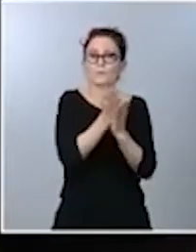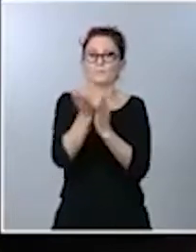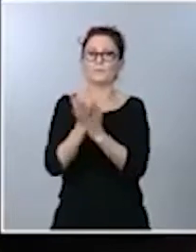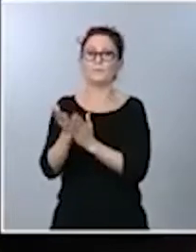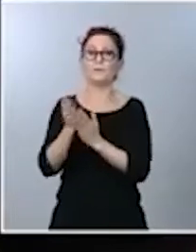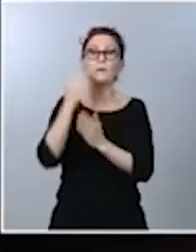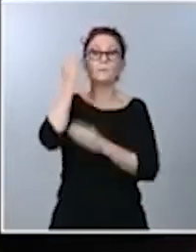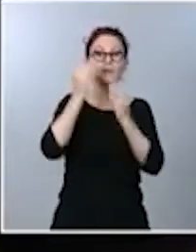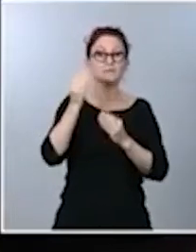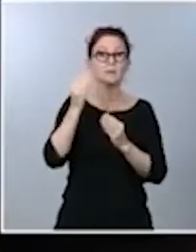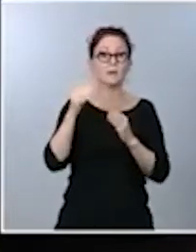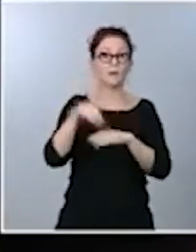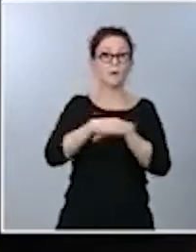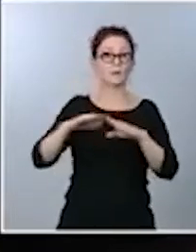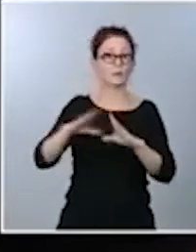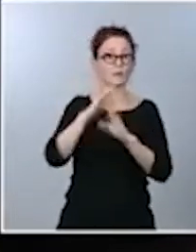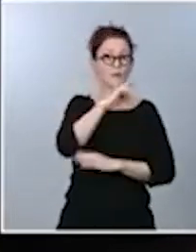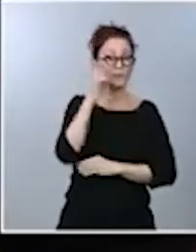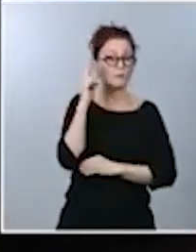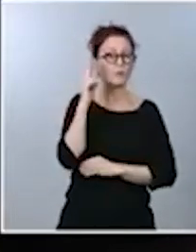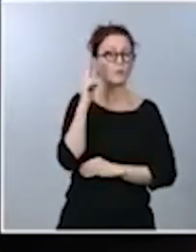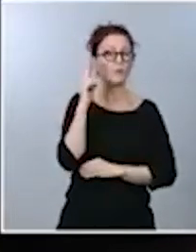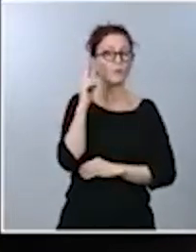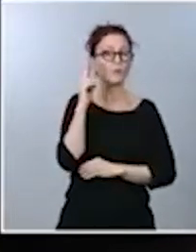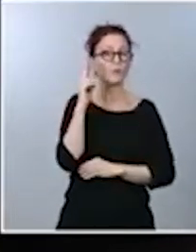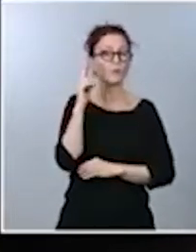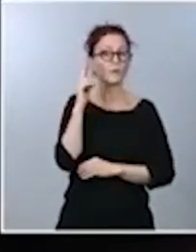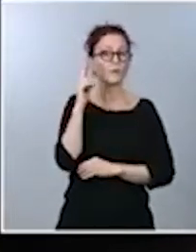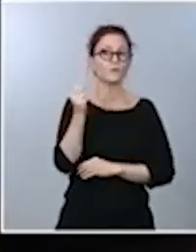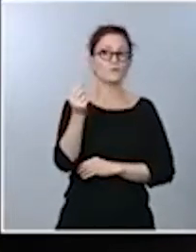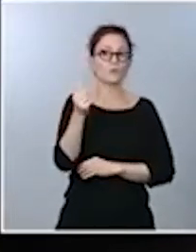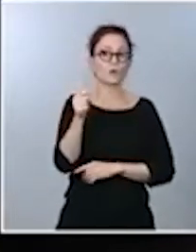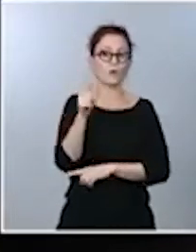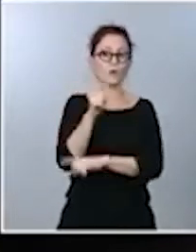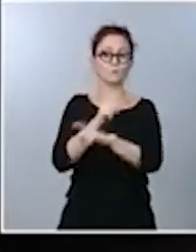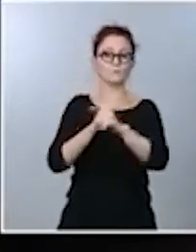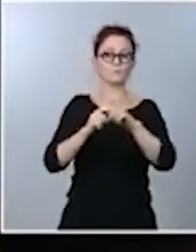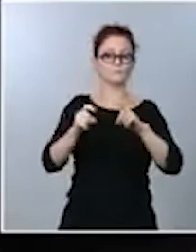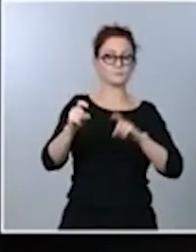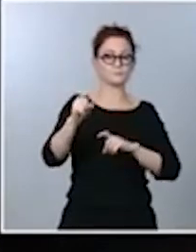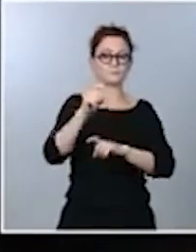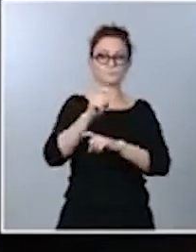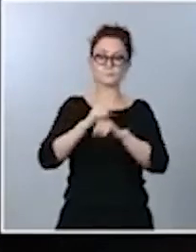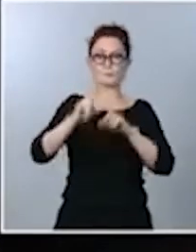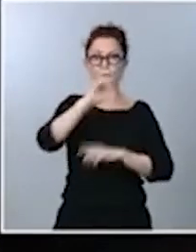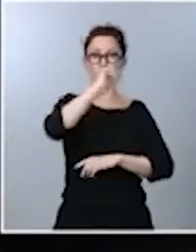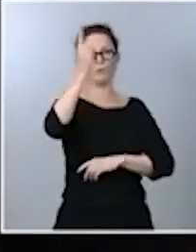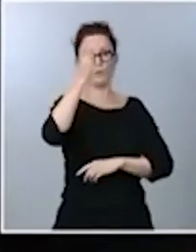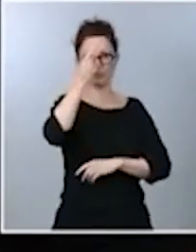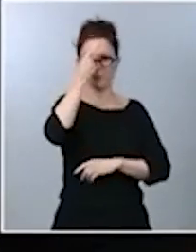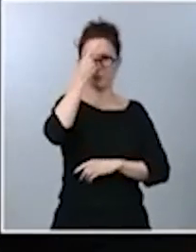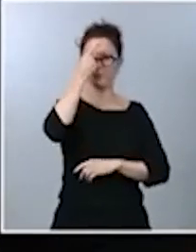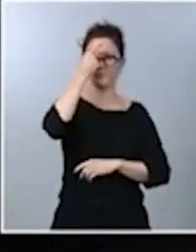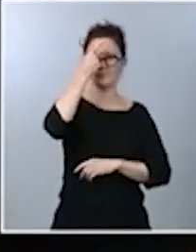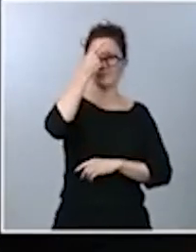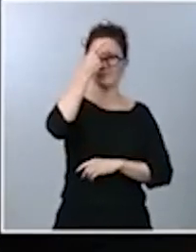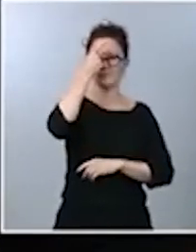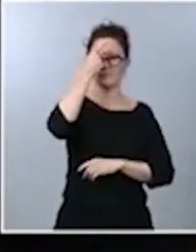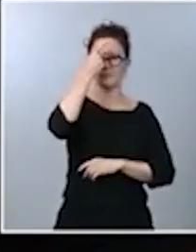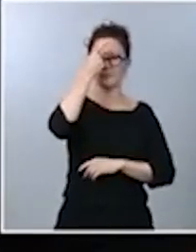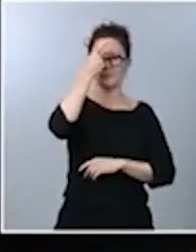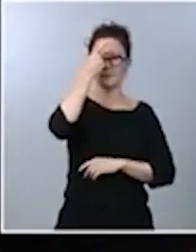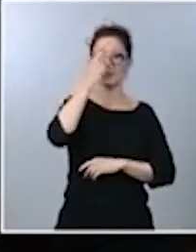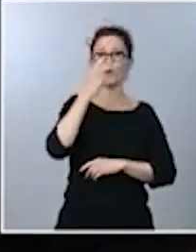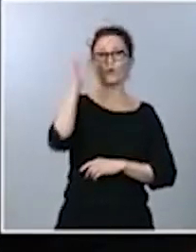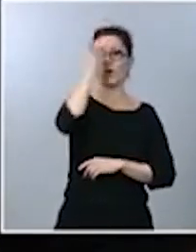de la Comunidad de Madrid está reculando, digamos, por usar una expresión gráfica, con respecto a posiciones anteriores. Muchas